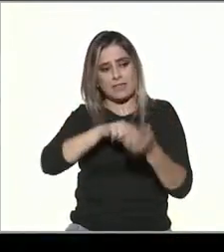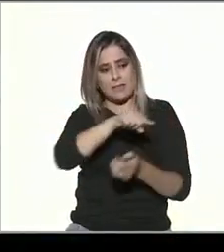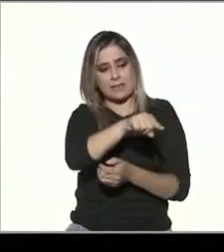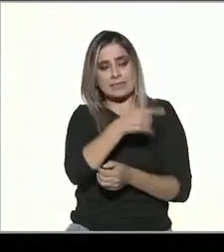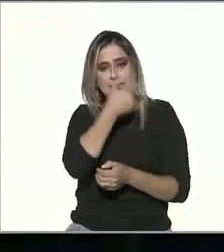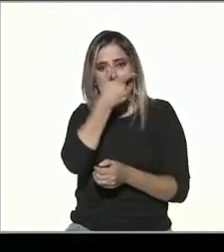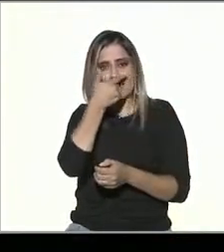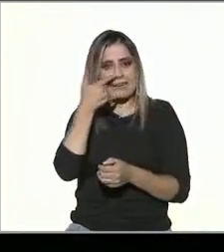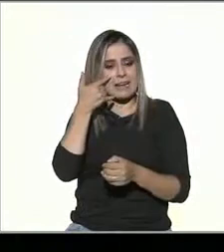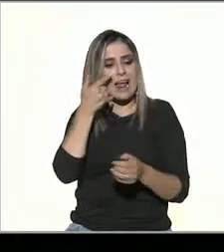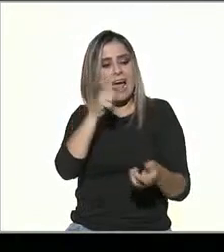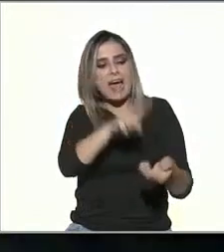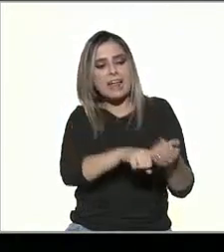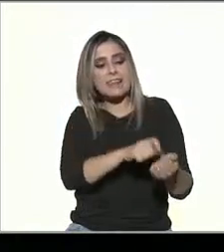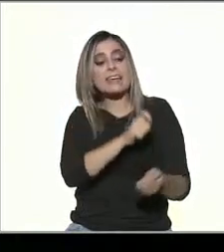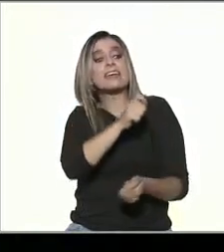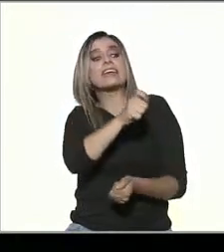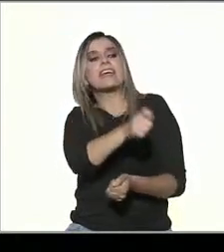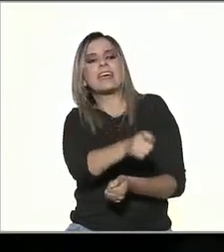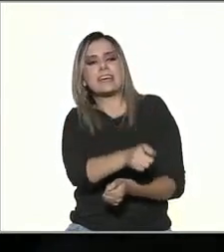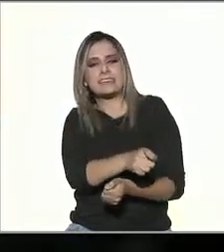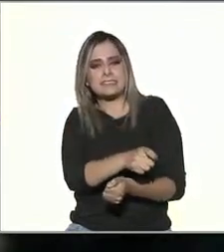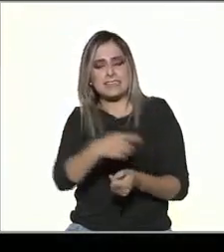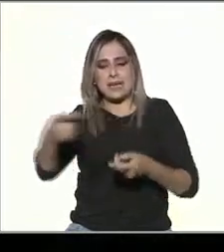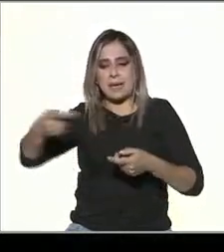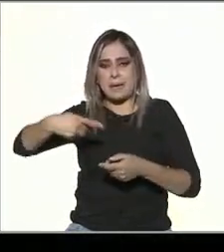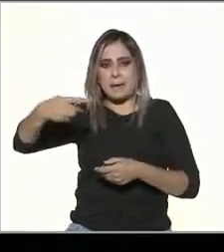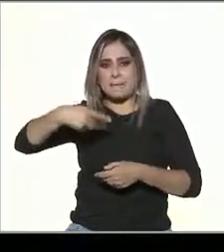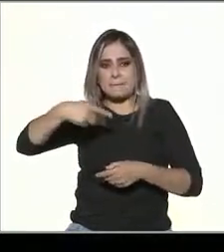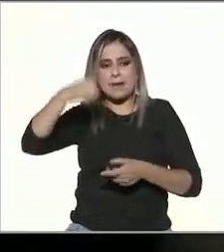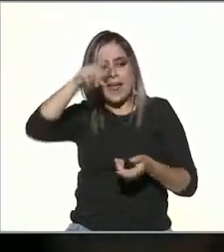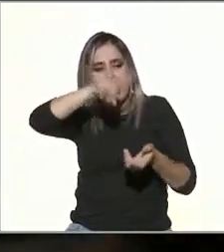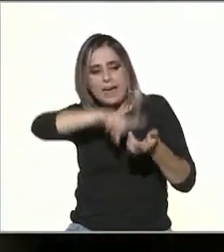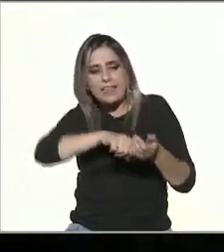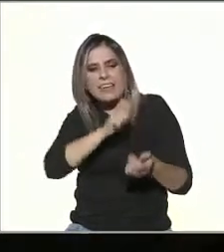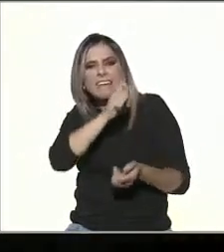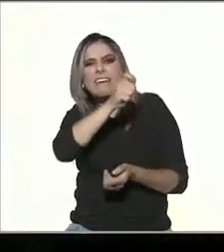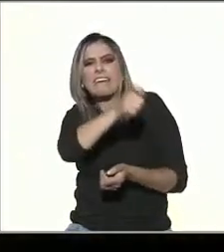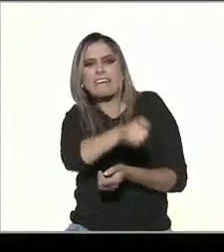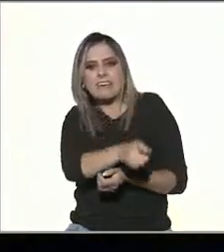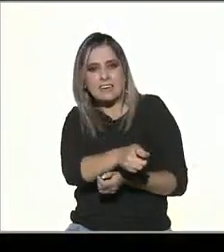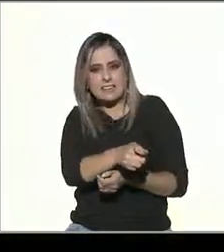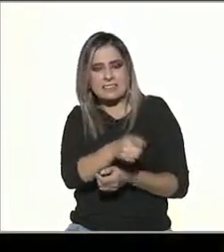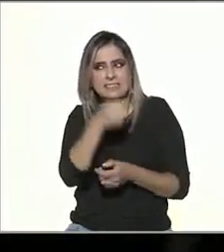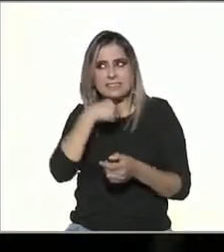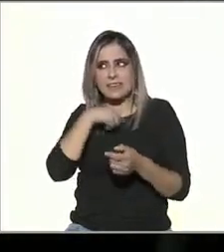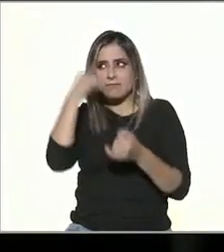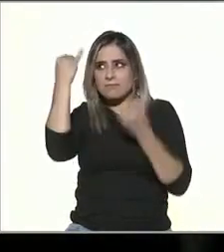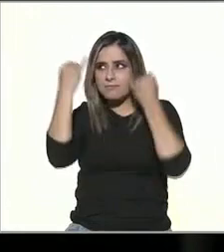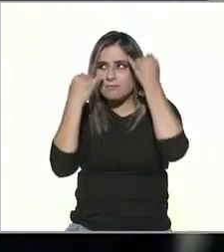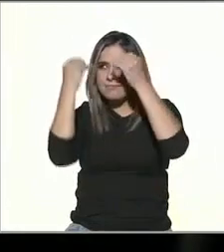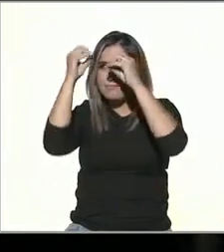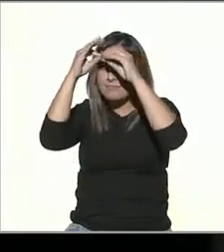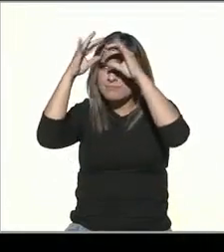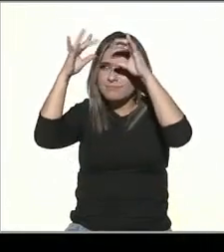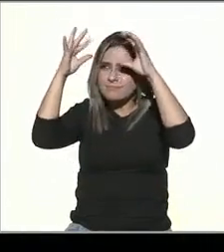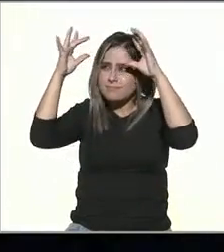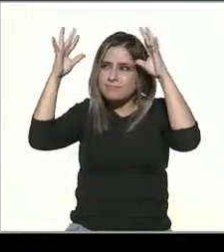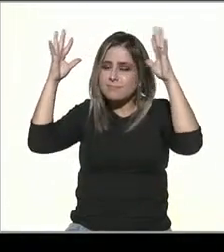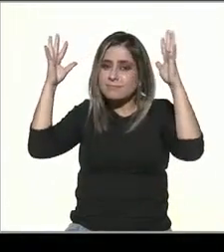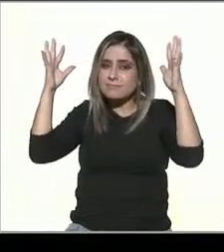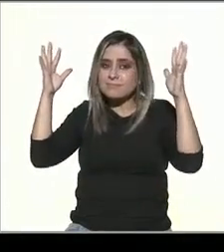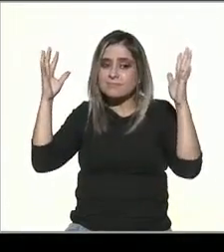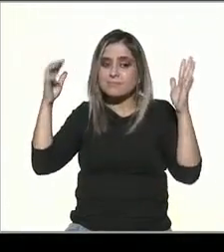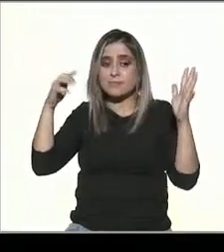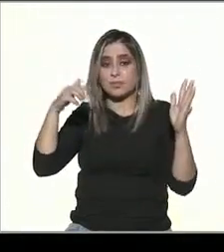en medio de esas piernas fantaseando sé que